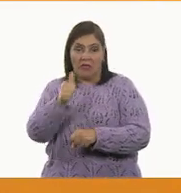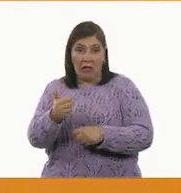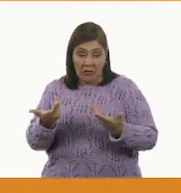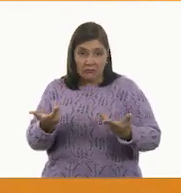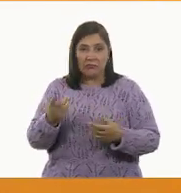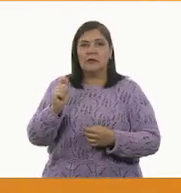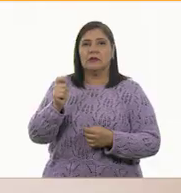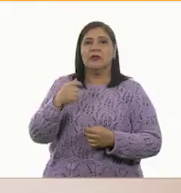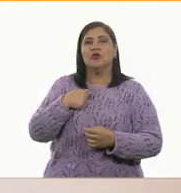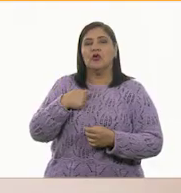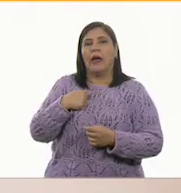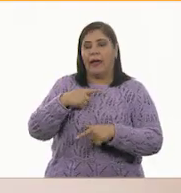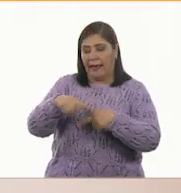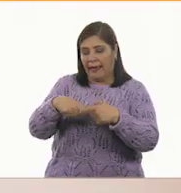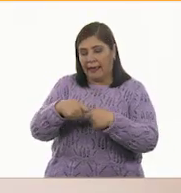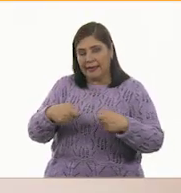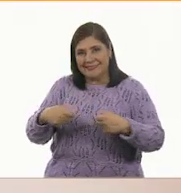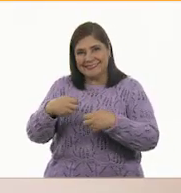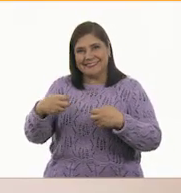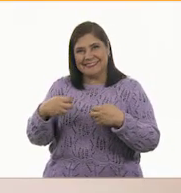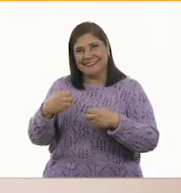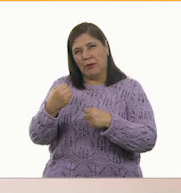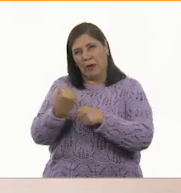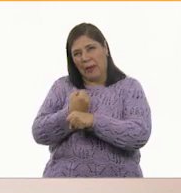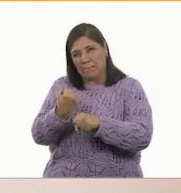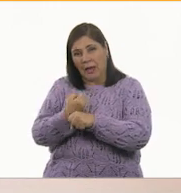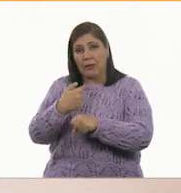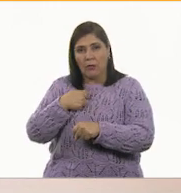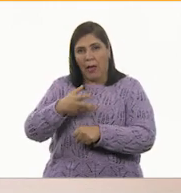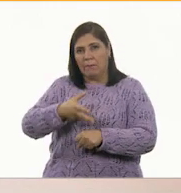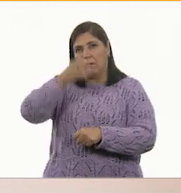abrocharme las agujetas ahí en casa, aprendí a abrocharme las agujetas.